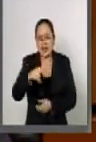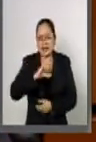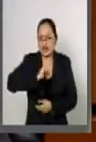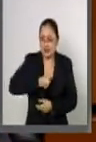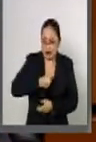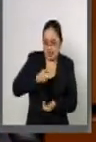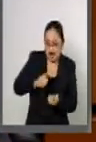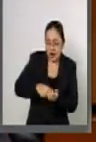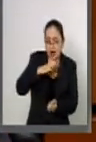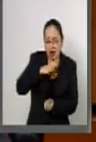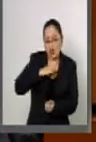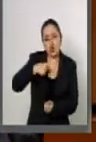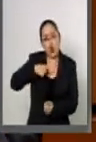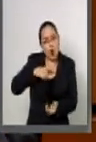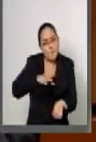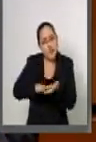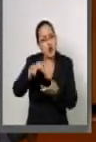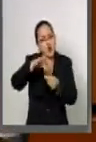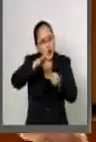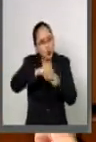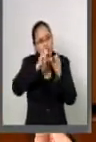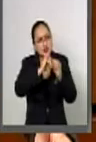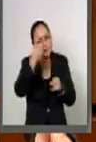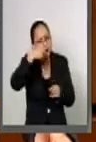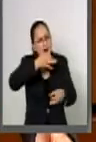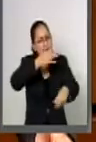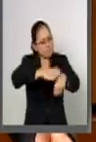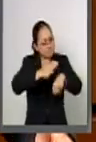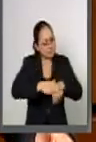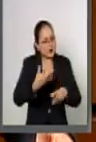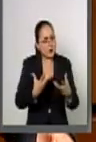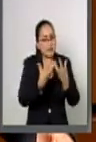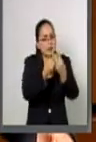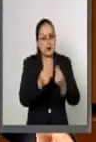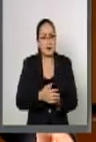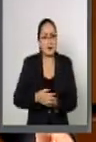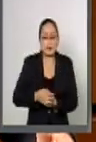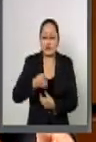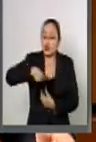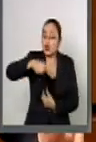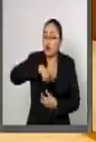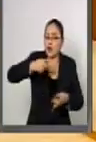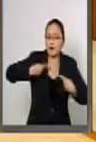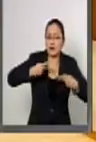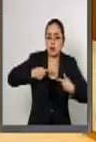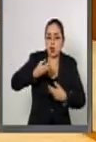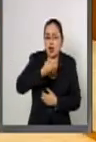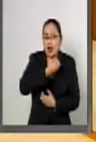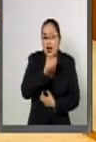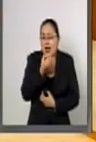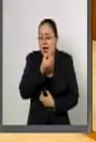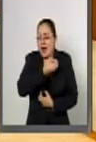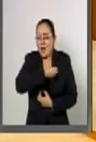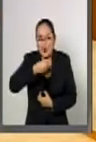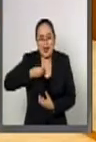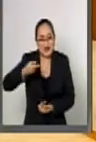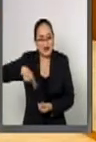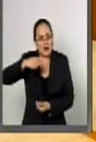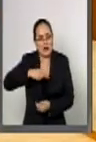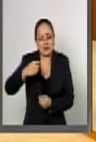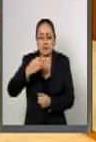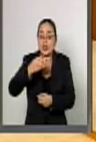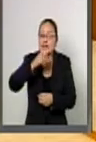y mi voto a favor de este exhorto todos estamos obligados a escuchar el llamado de la